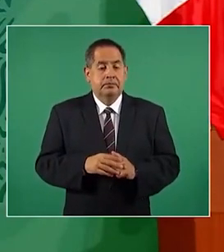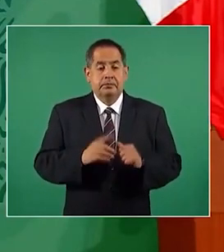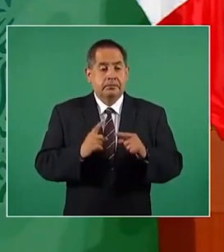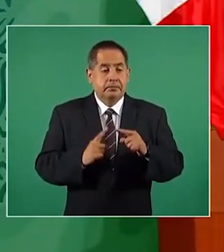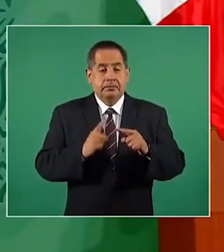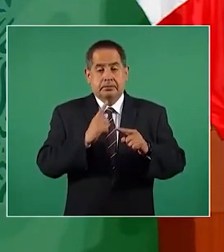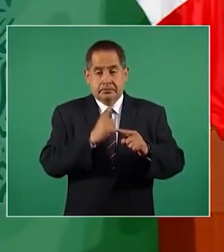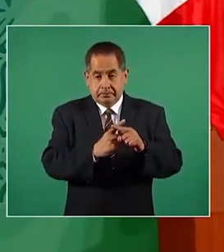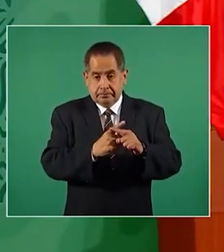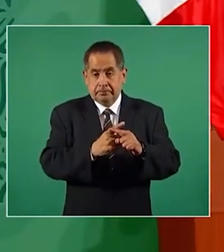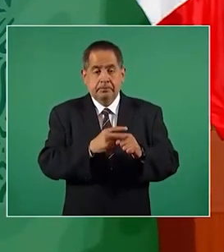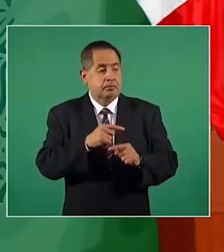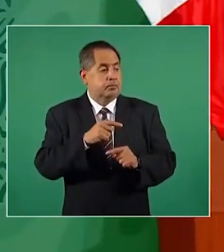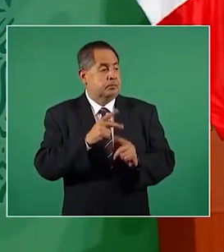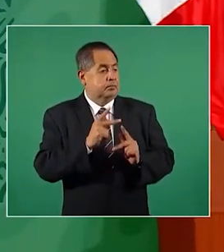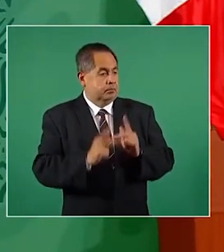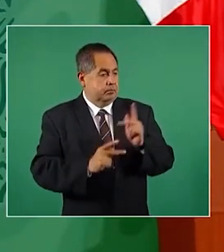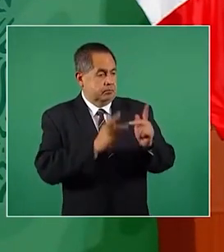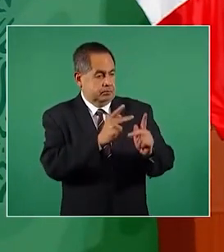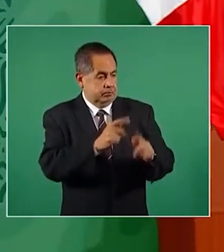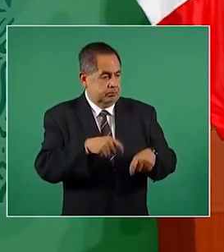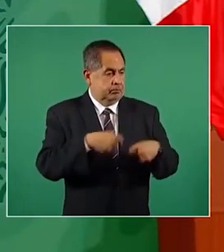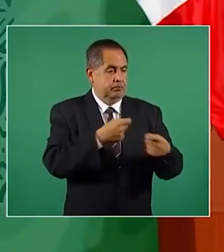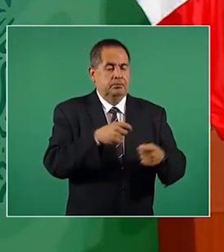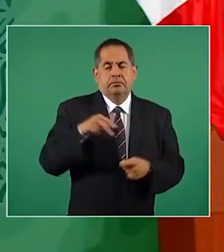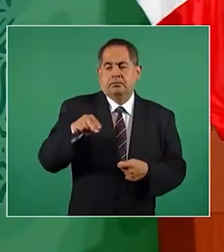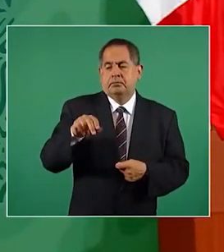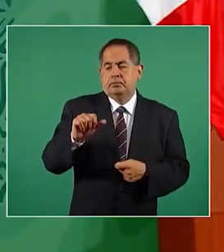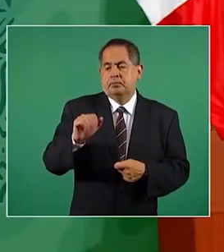les dieron crédito de nacional financiera